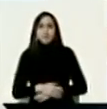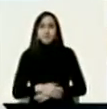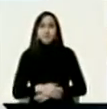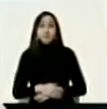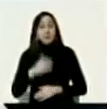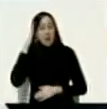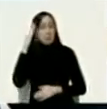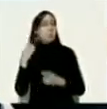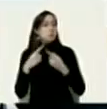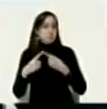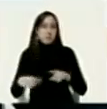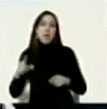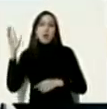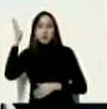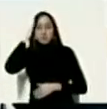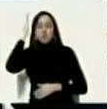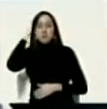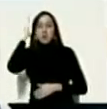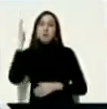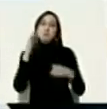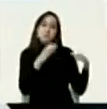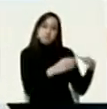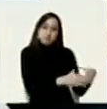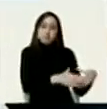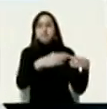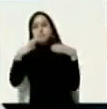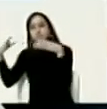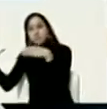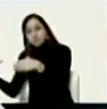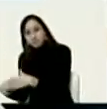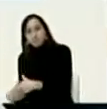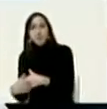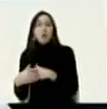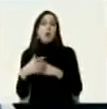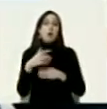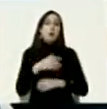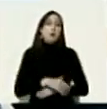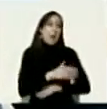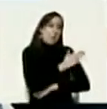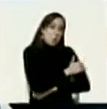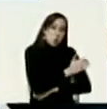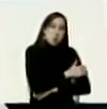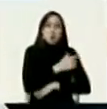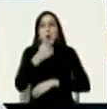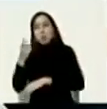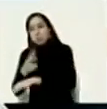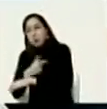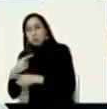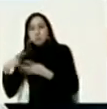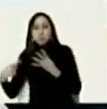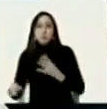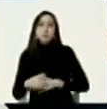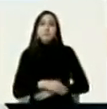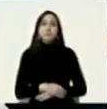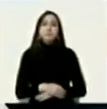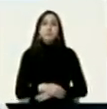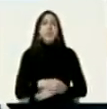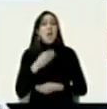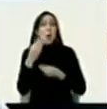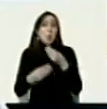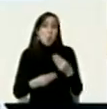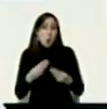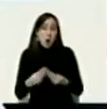profunda que se presenta entre los sectores dirigentes de las oposiciones en Venezuela de manera de que resultaba